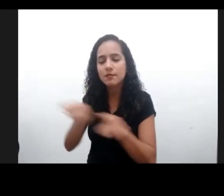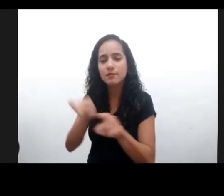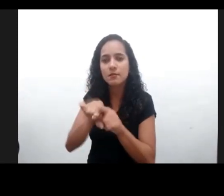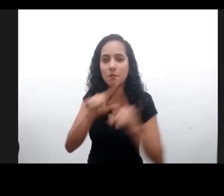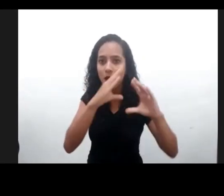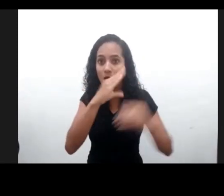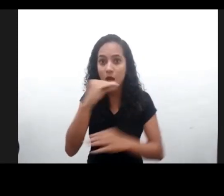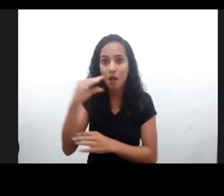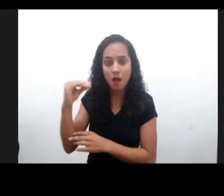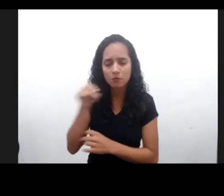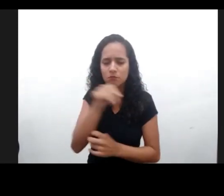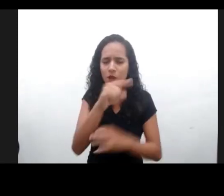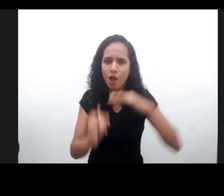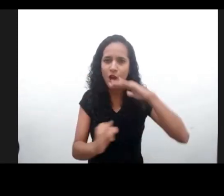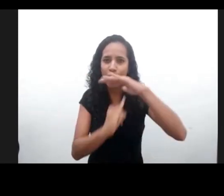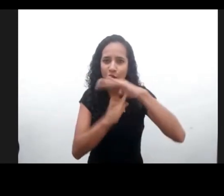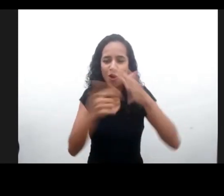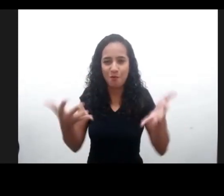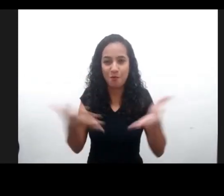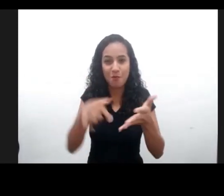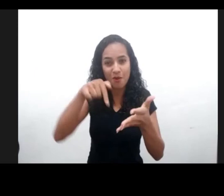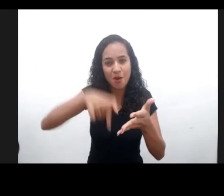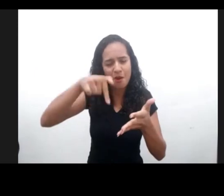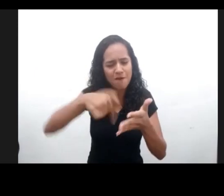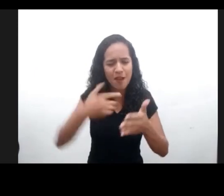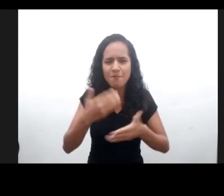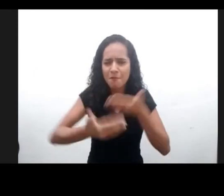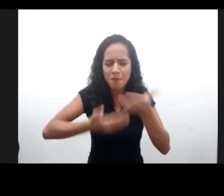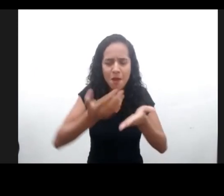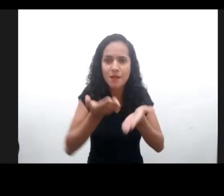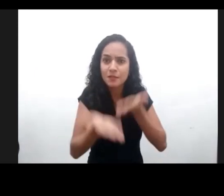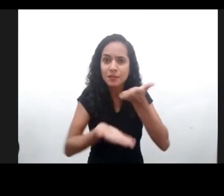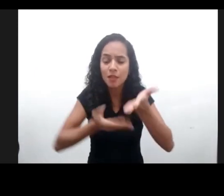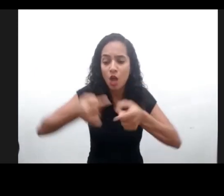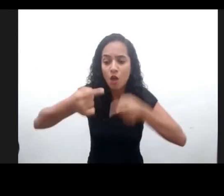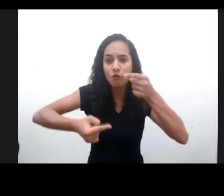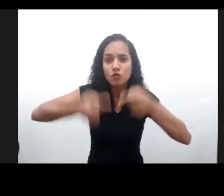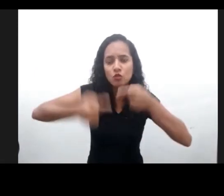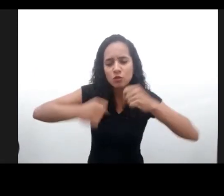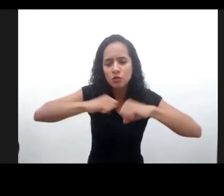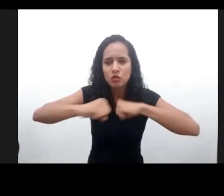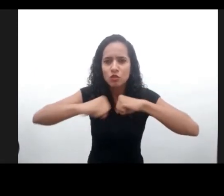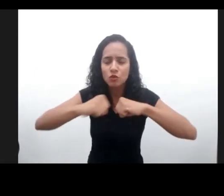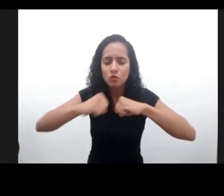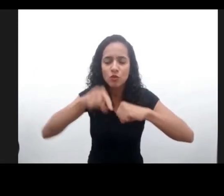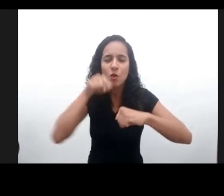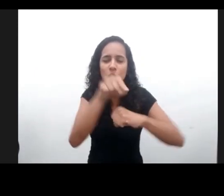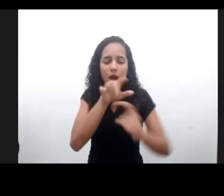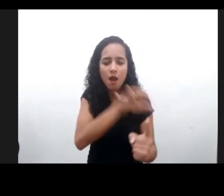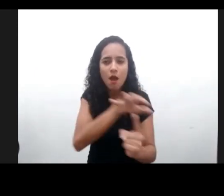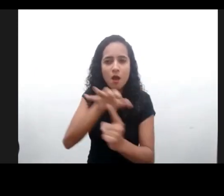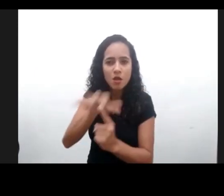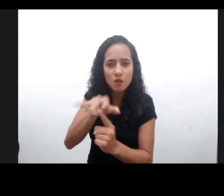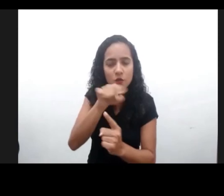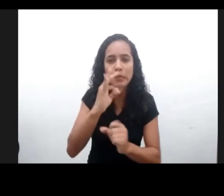Niñez y Consumo. El programa Niñez y Consumo del Instituto Alana cada vez más se dedica a toda la discusión relacionada con el impacto